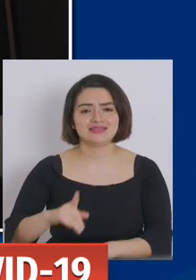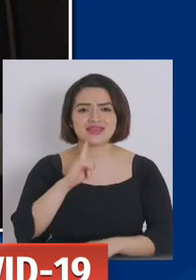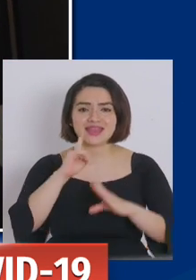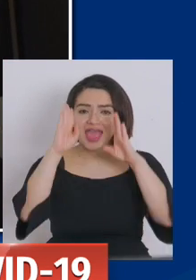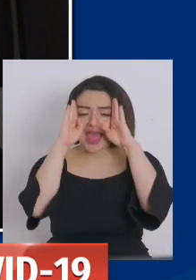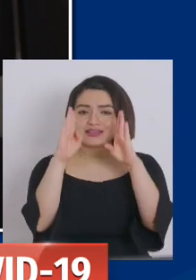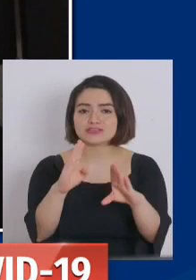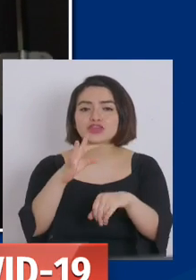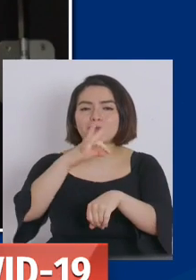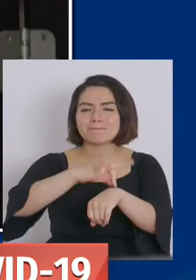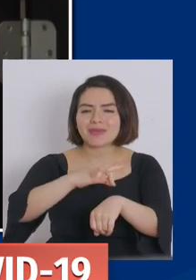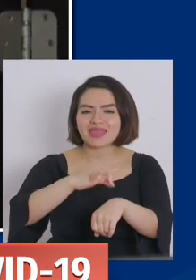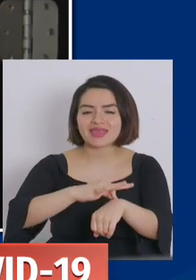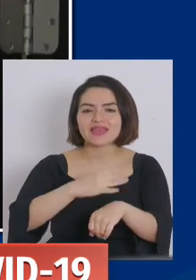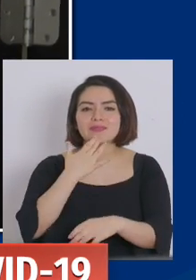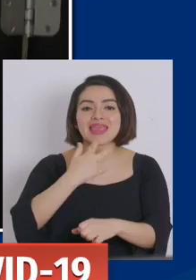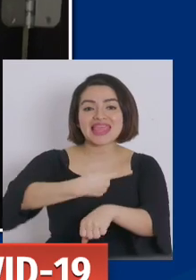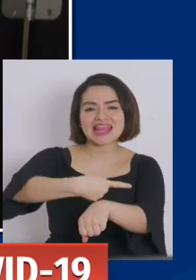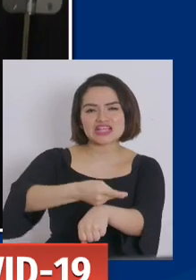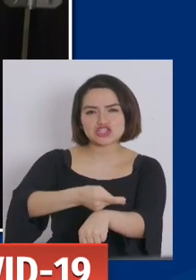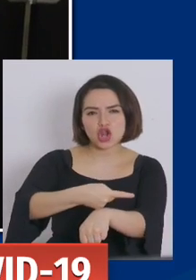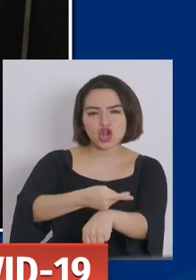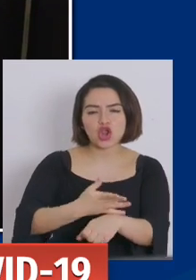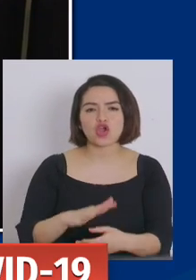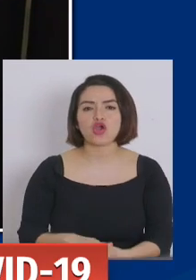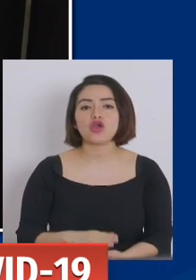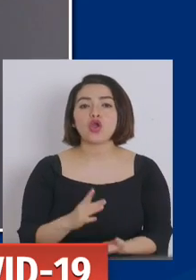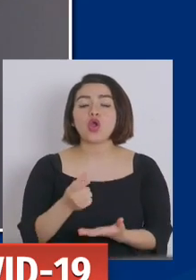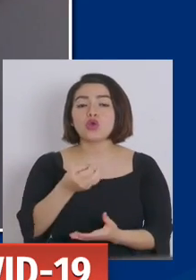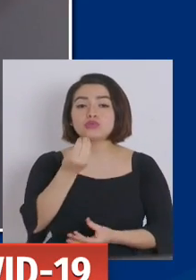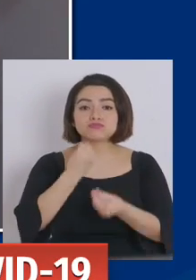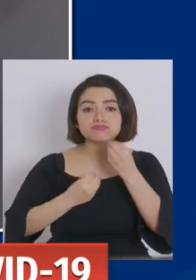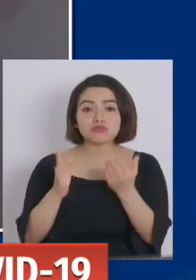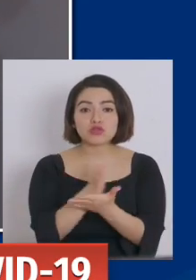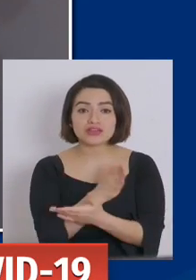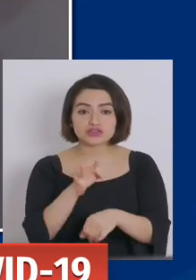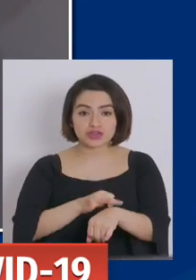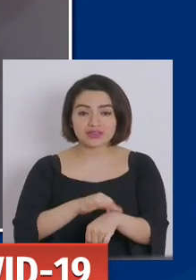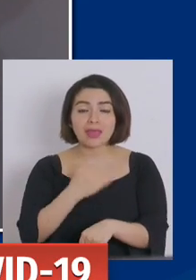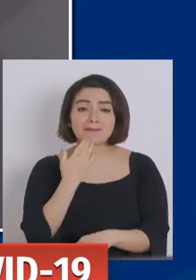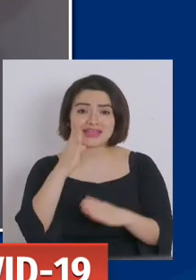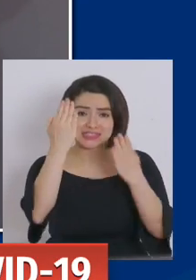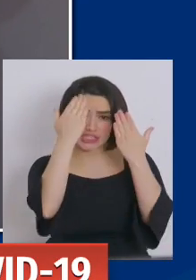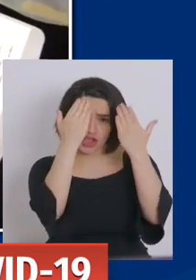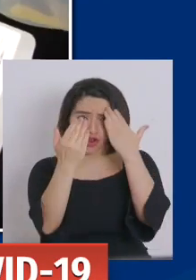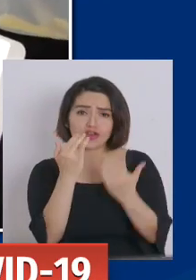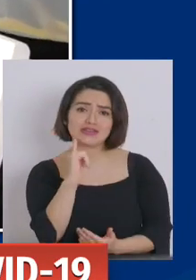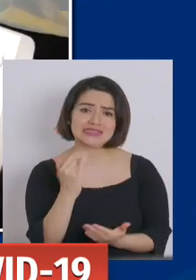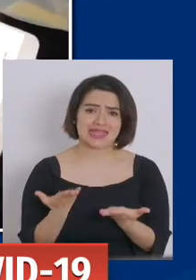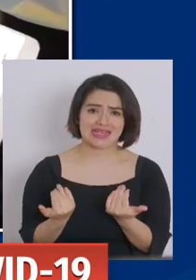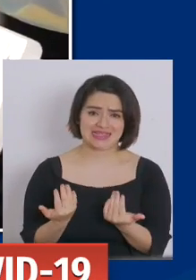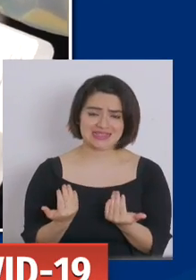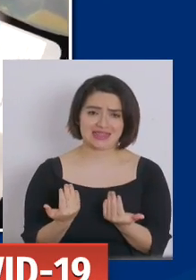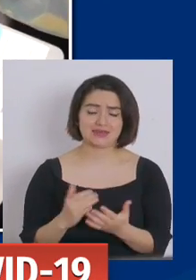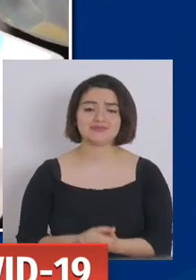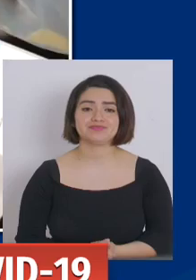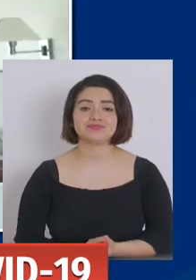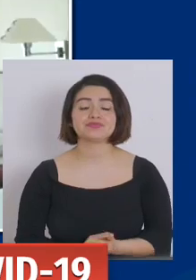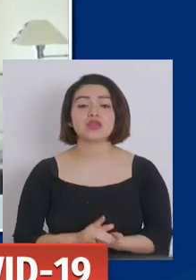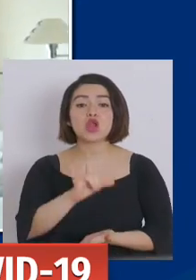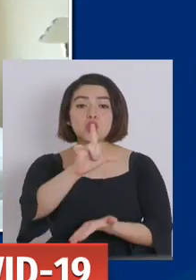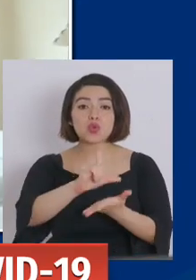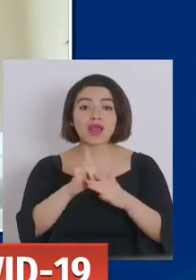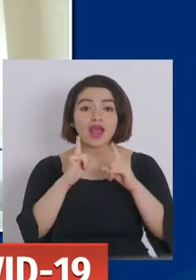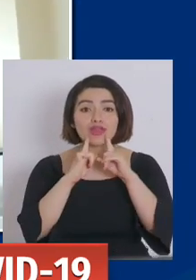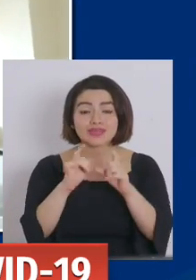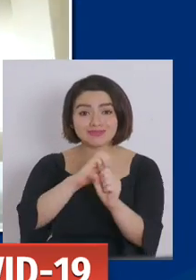atención médica, kinesiólogo, nutricionista y también psicólogos si así lo necesitan. Estas residencias sanitarias son para todas